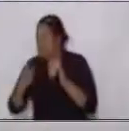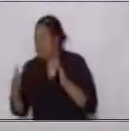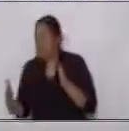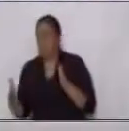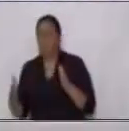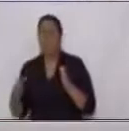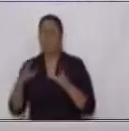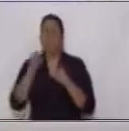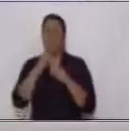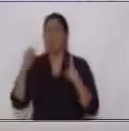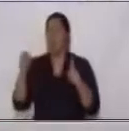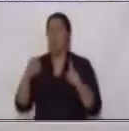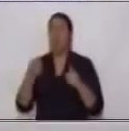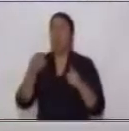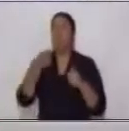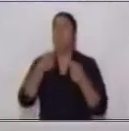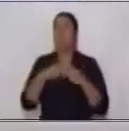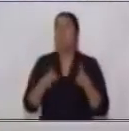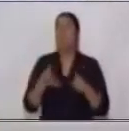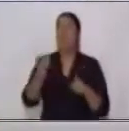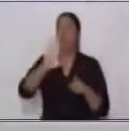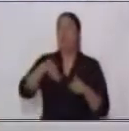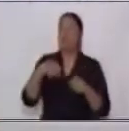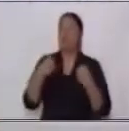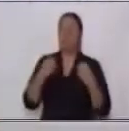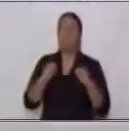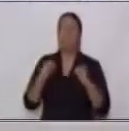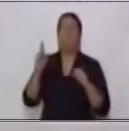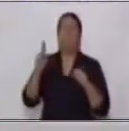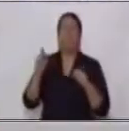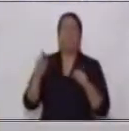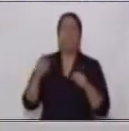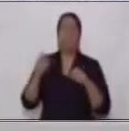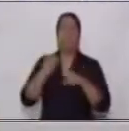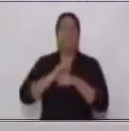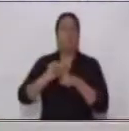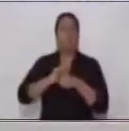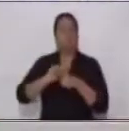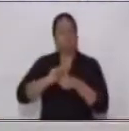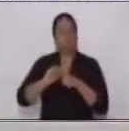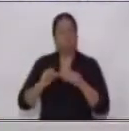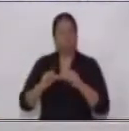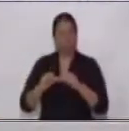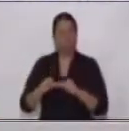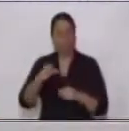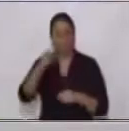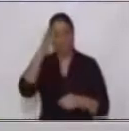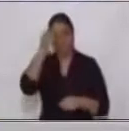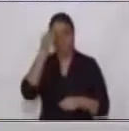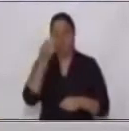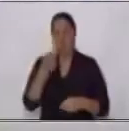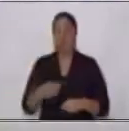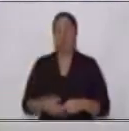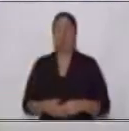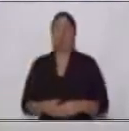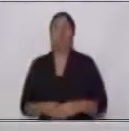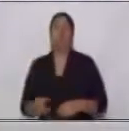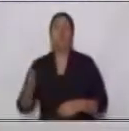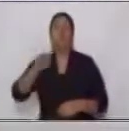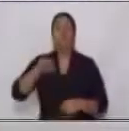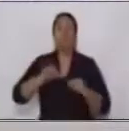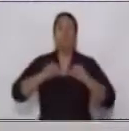vamos a hacer ejercicios en donde vamos a reforzar esta parte. Regularmente está formado por la siguiente estructura.